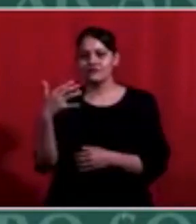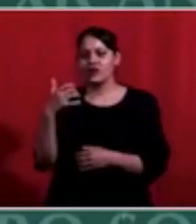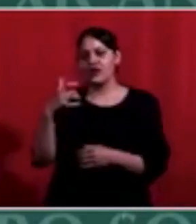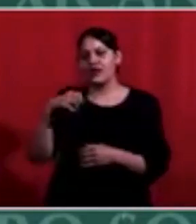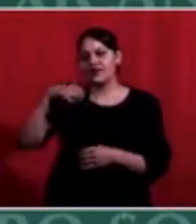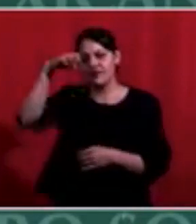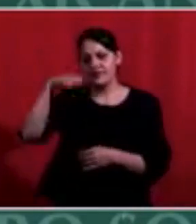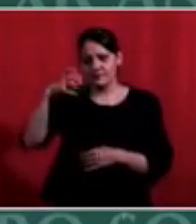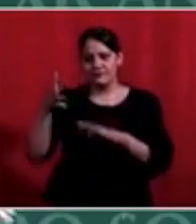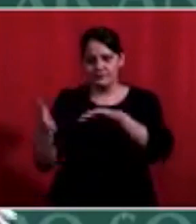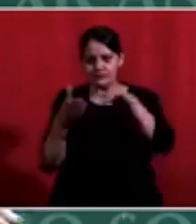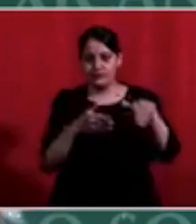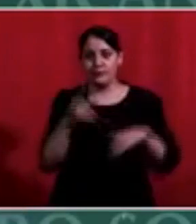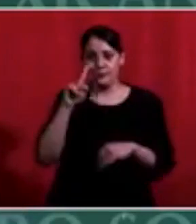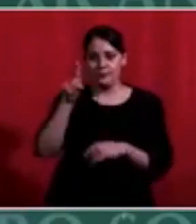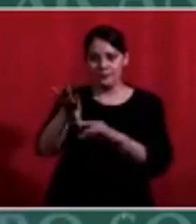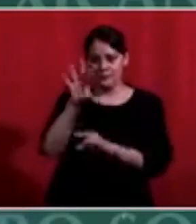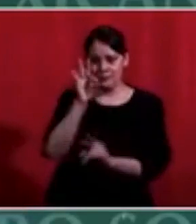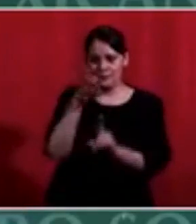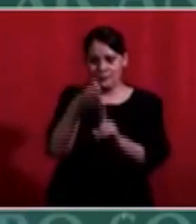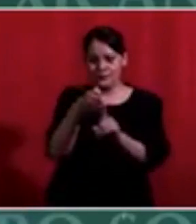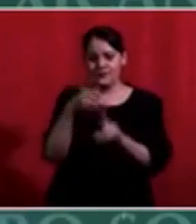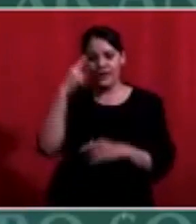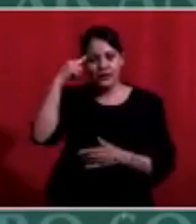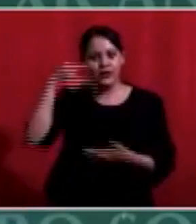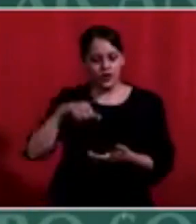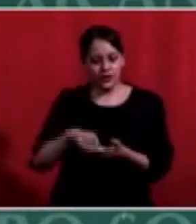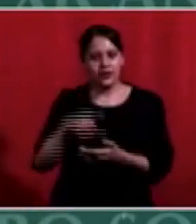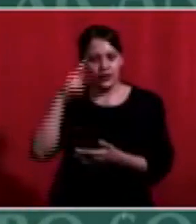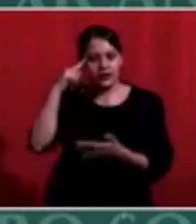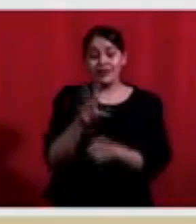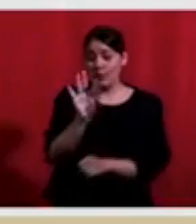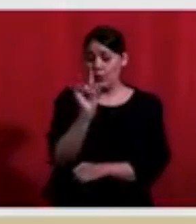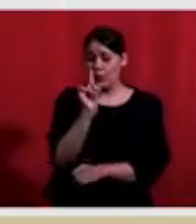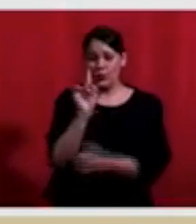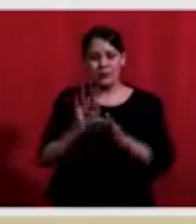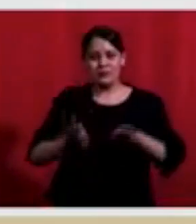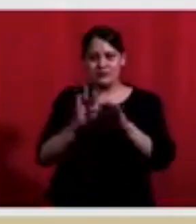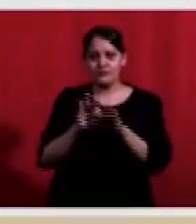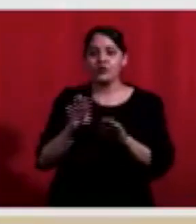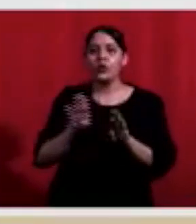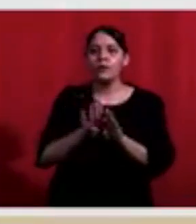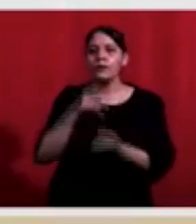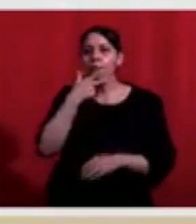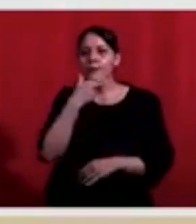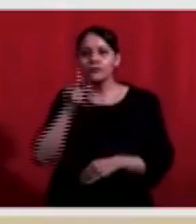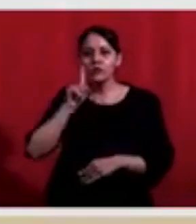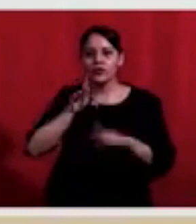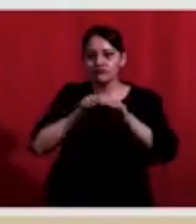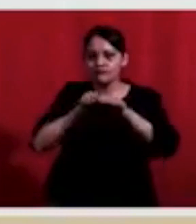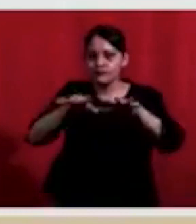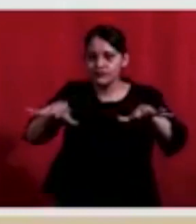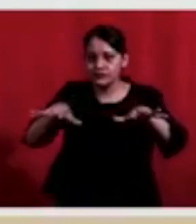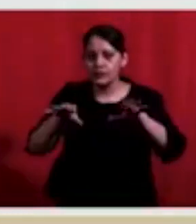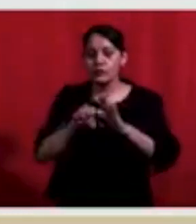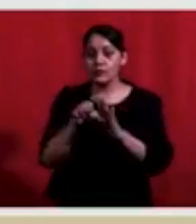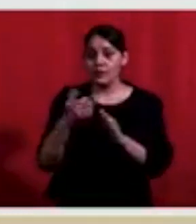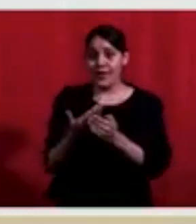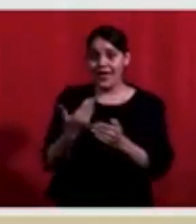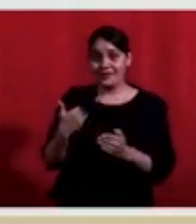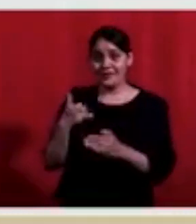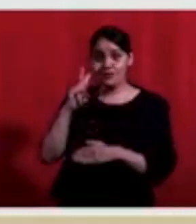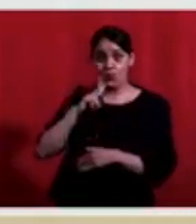.4 millones de personas trabajadoras informales que realizan actividades remuneradas en el hogar. Con la operación de este programa y las